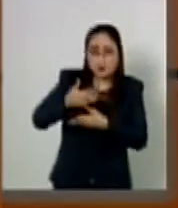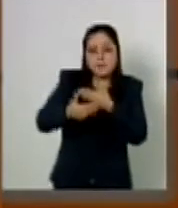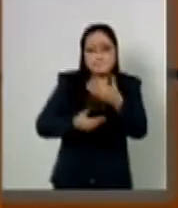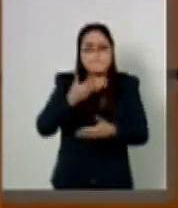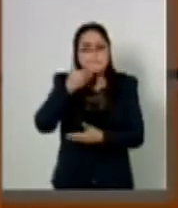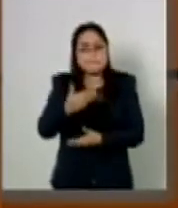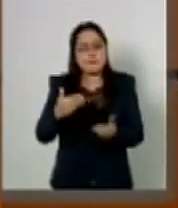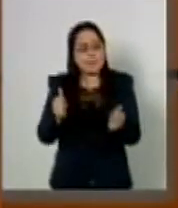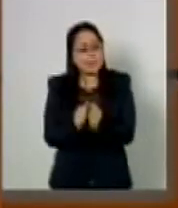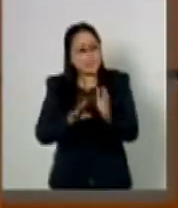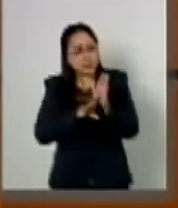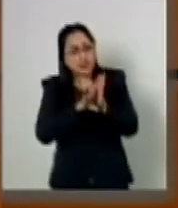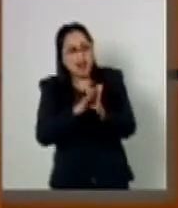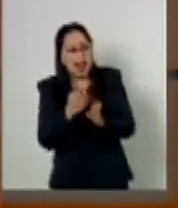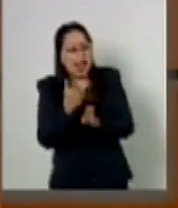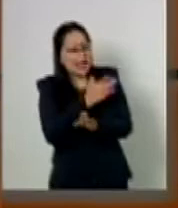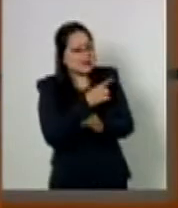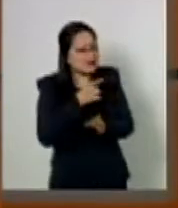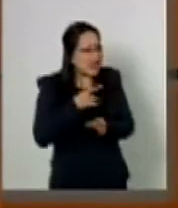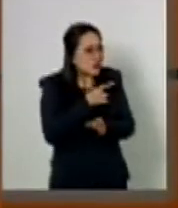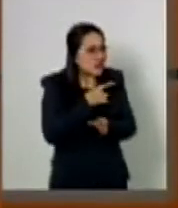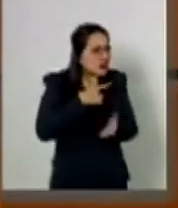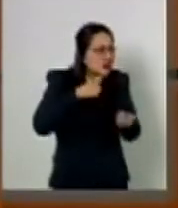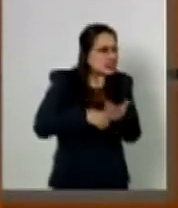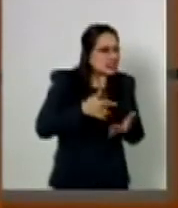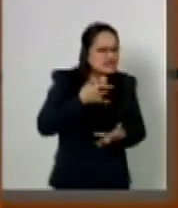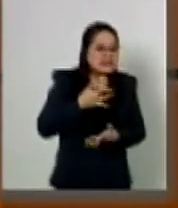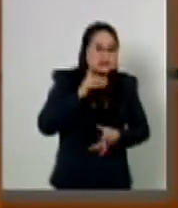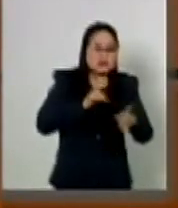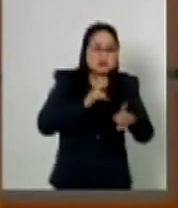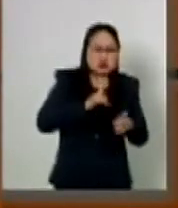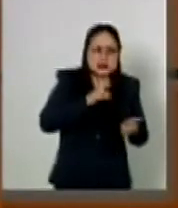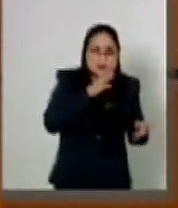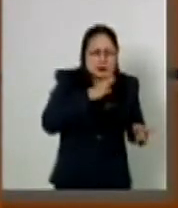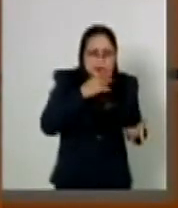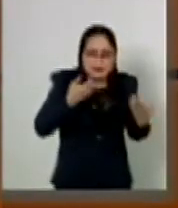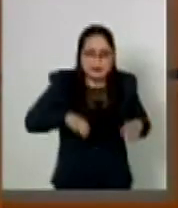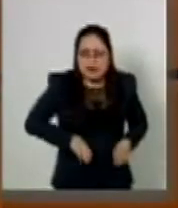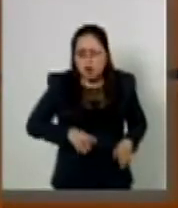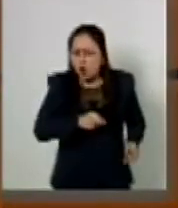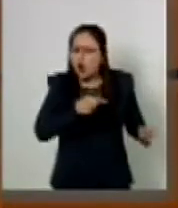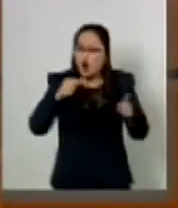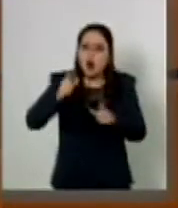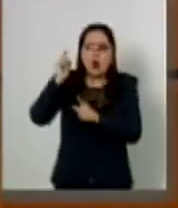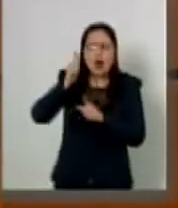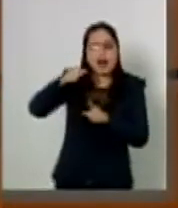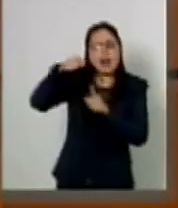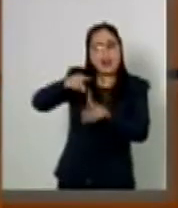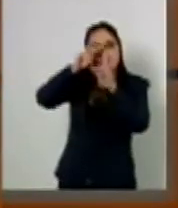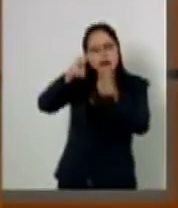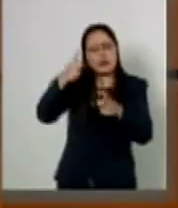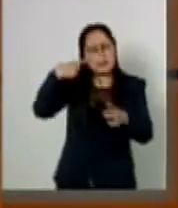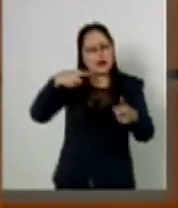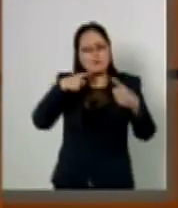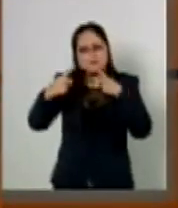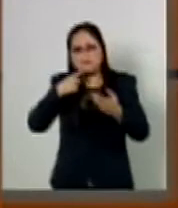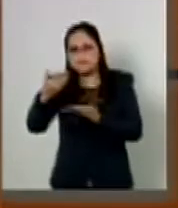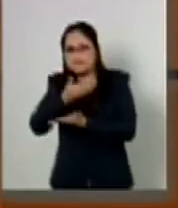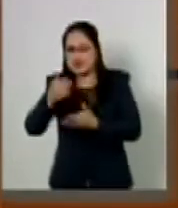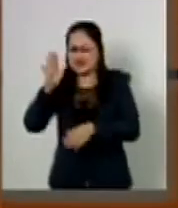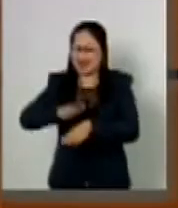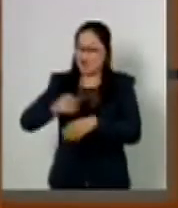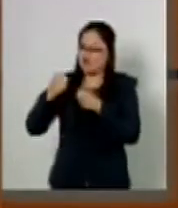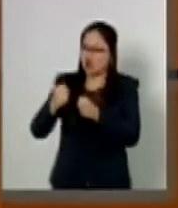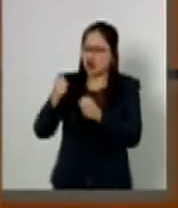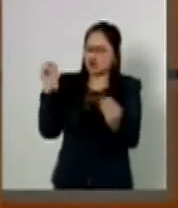y dejado atrás toda sospecha de malversación. Ojalá el tema de un debate tan acalorado,